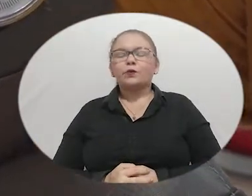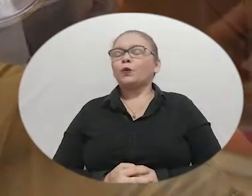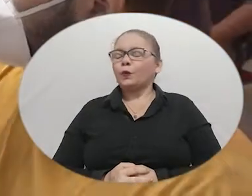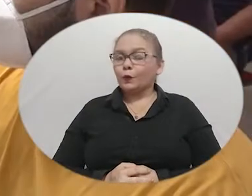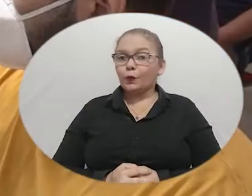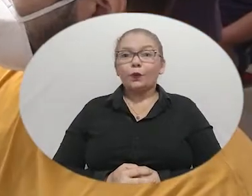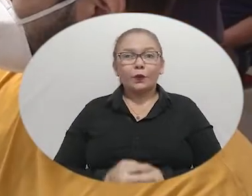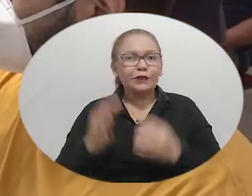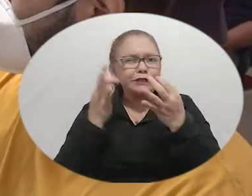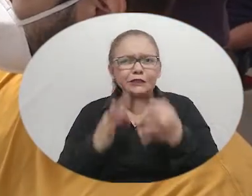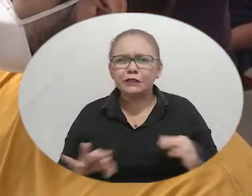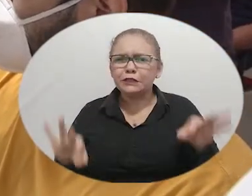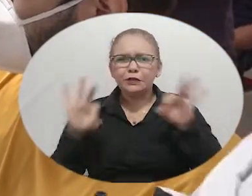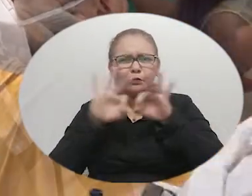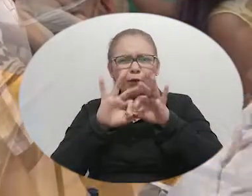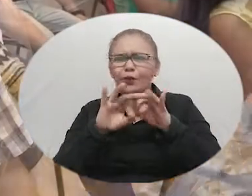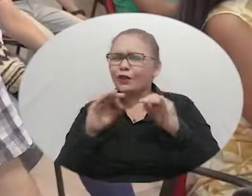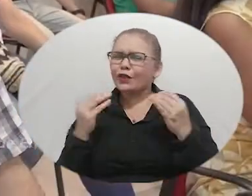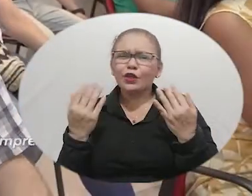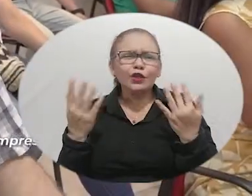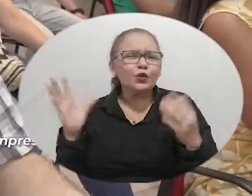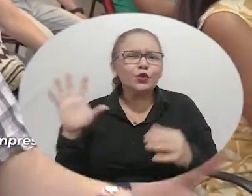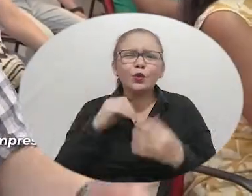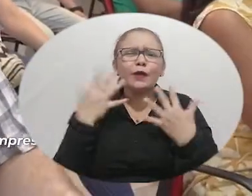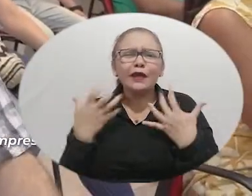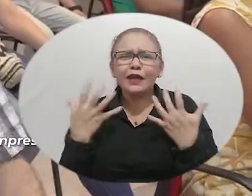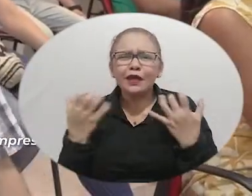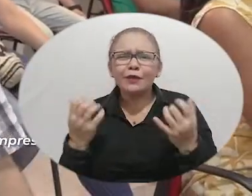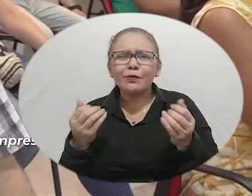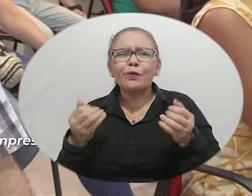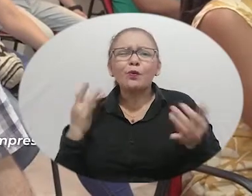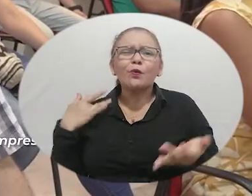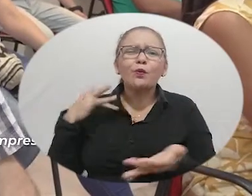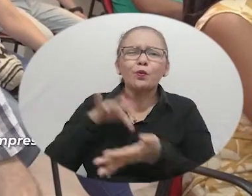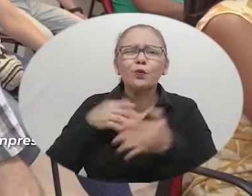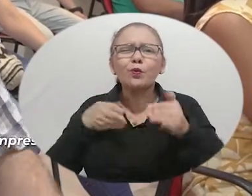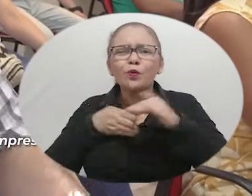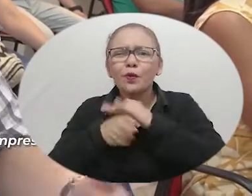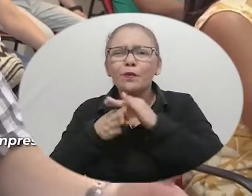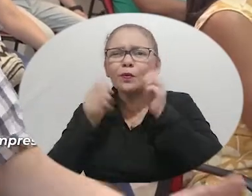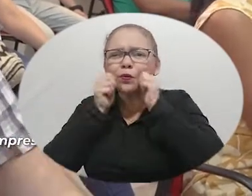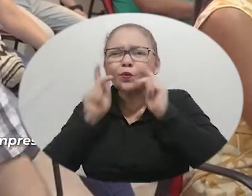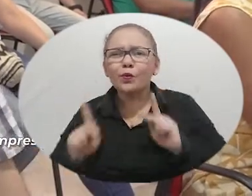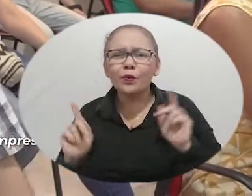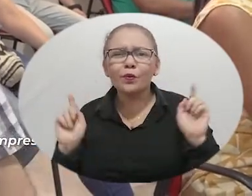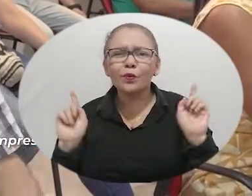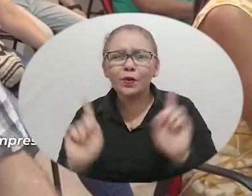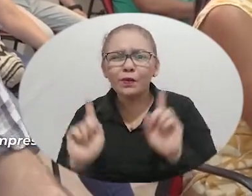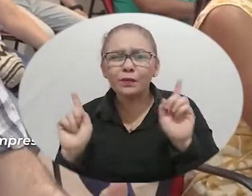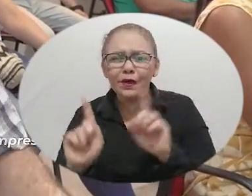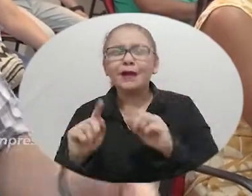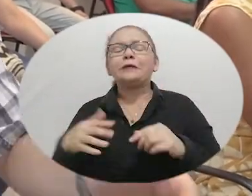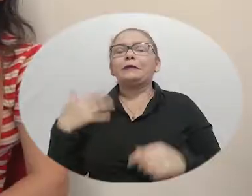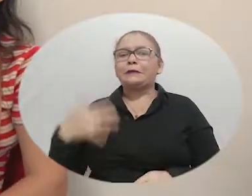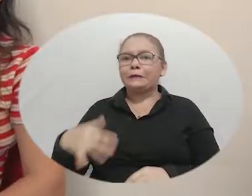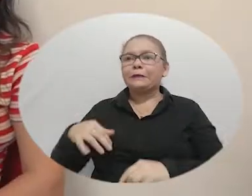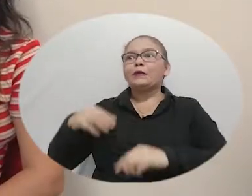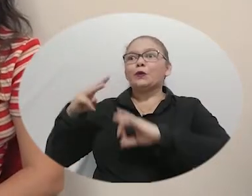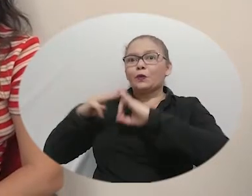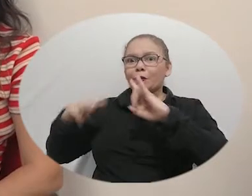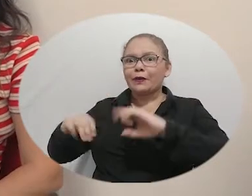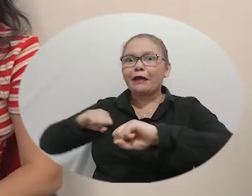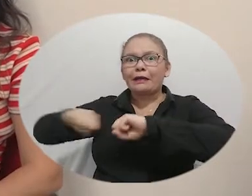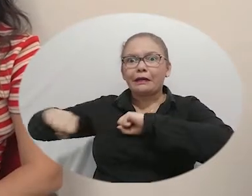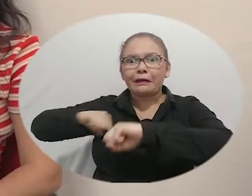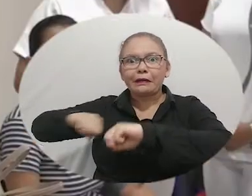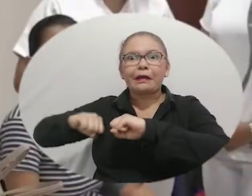este es un paso muy importante hacia lo que todos queremos y es retornar a las aulas de manera presencial y creo que la universidad ha